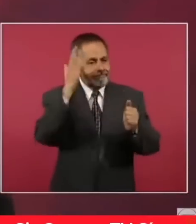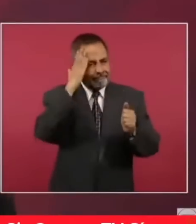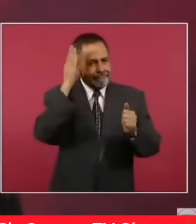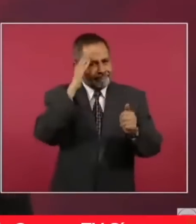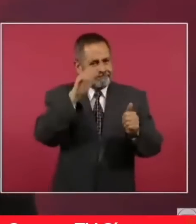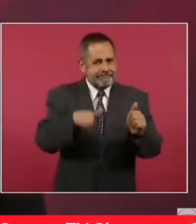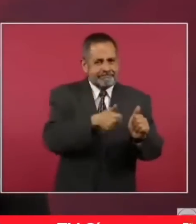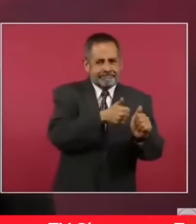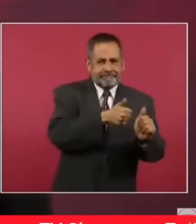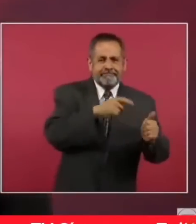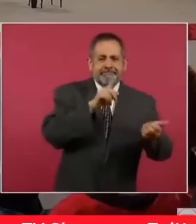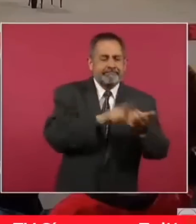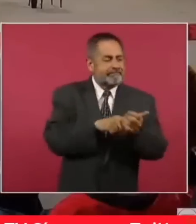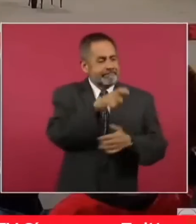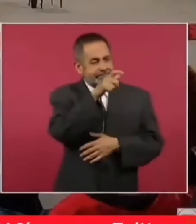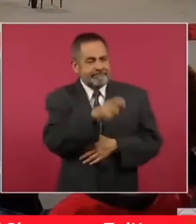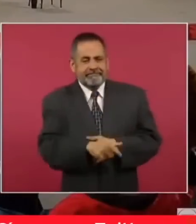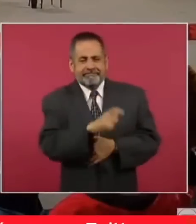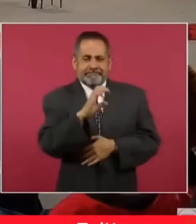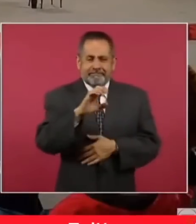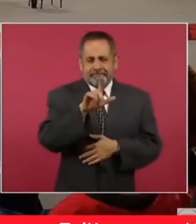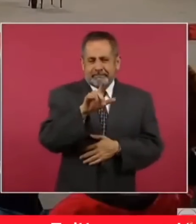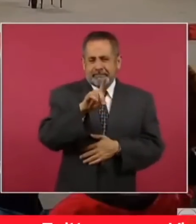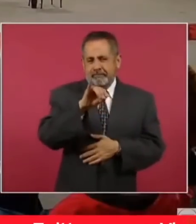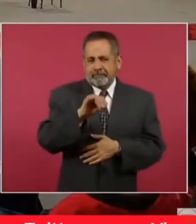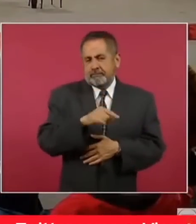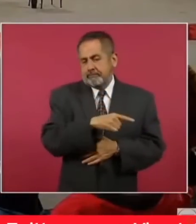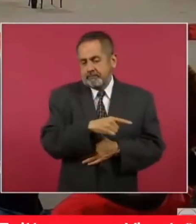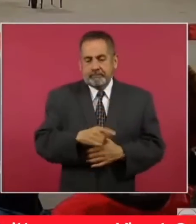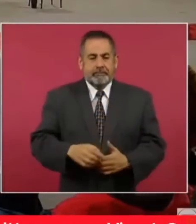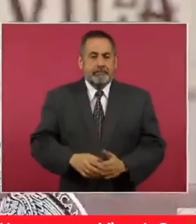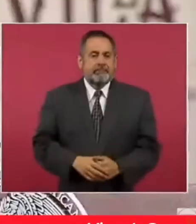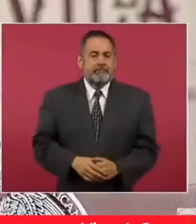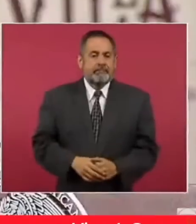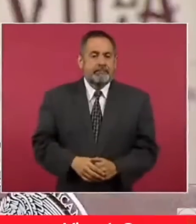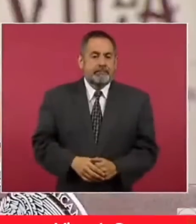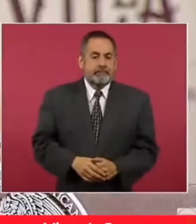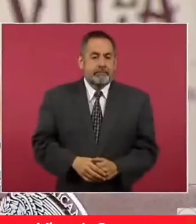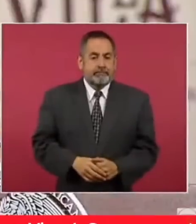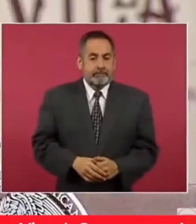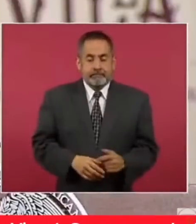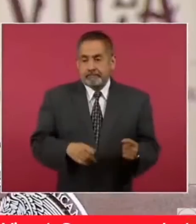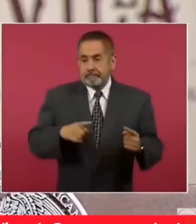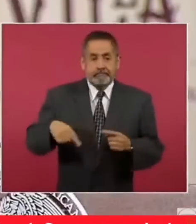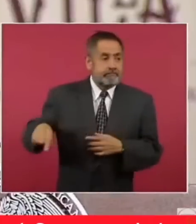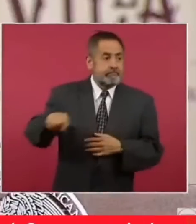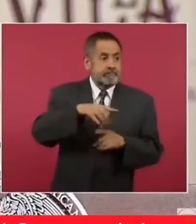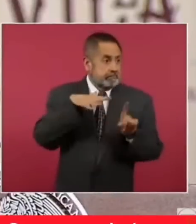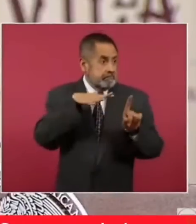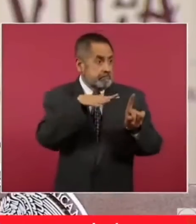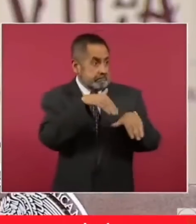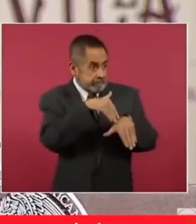oposición. Este líder moral de la oposición, a los que todos siguen,